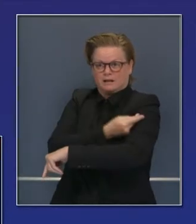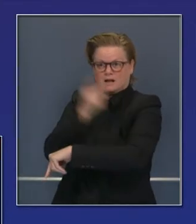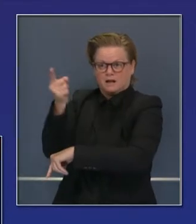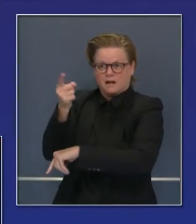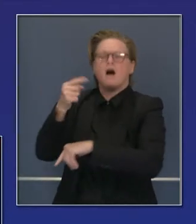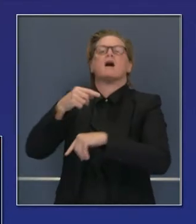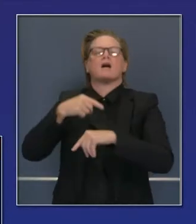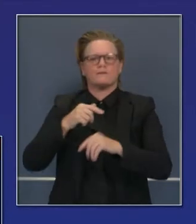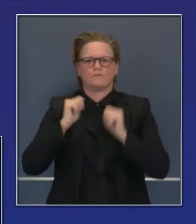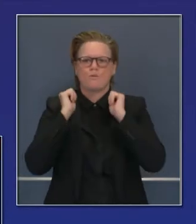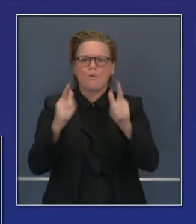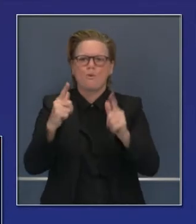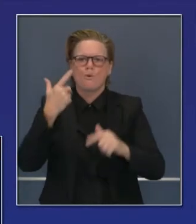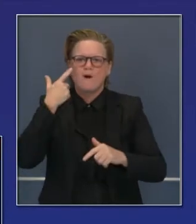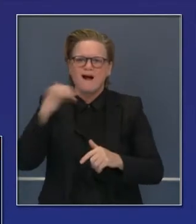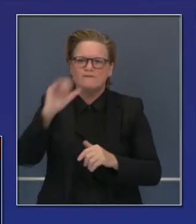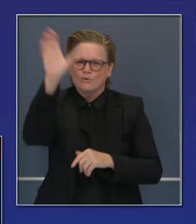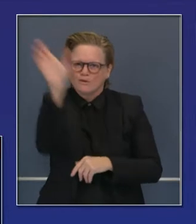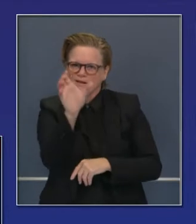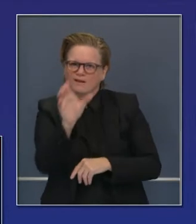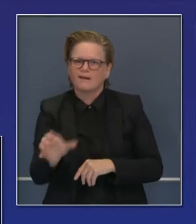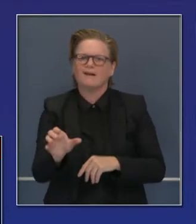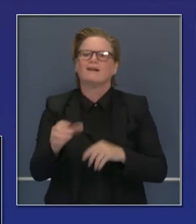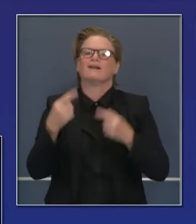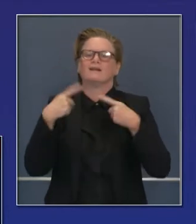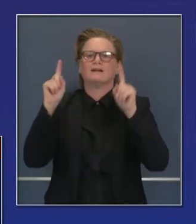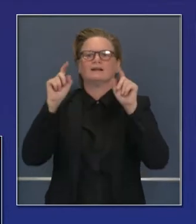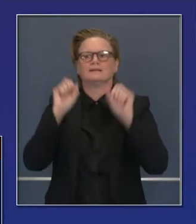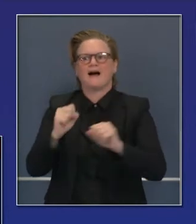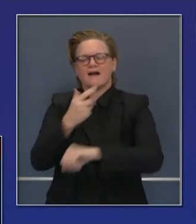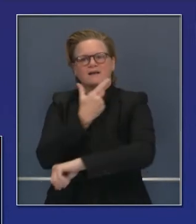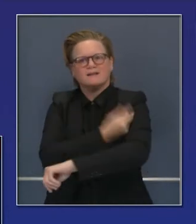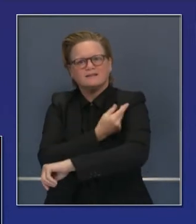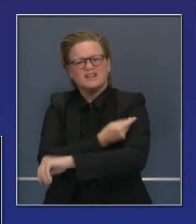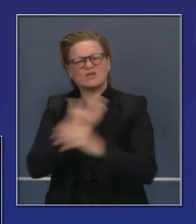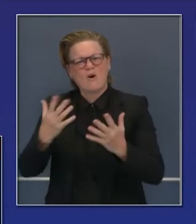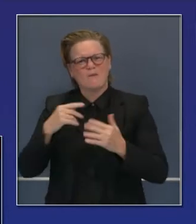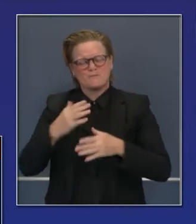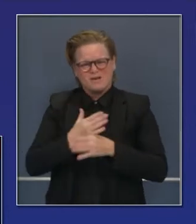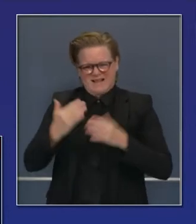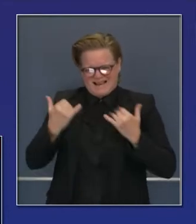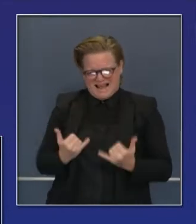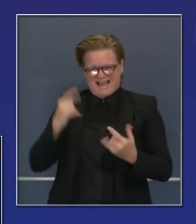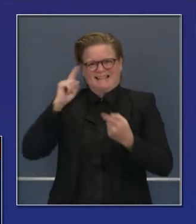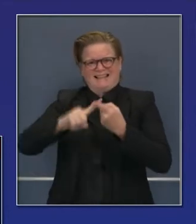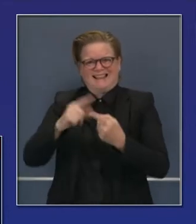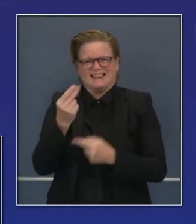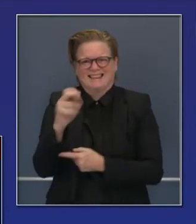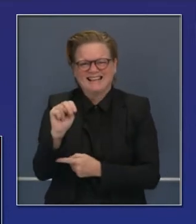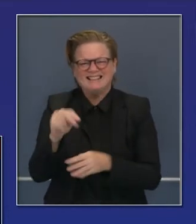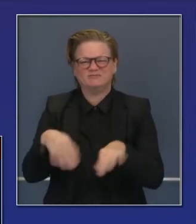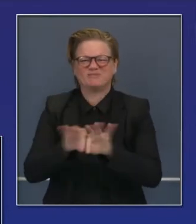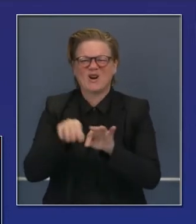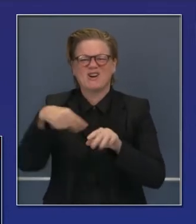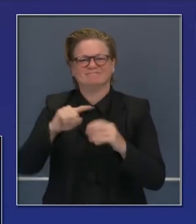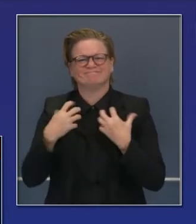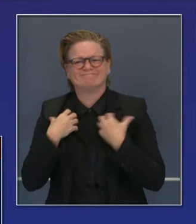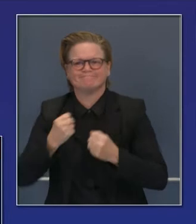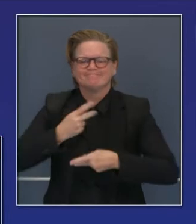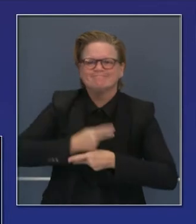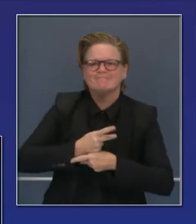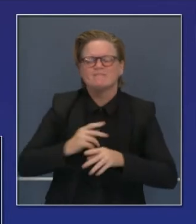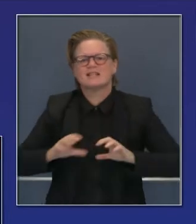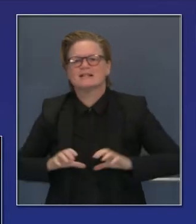California por todo el estado. Estamos haciendo todo lo que podamos en nuestro poder para difundir el